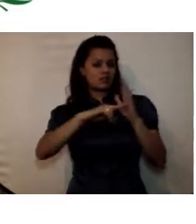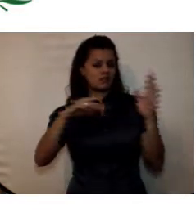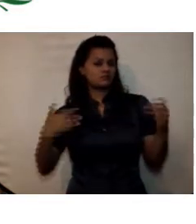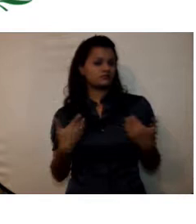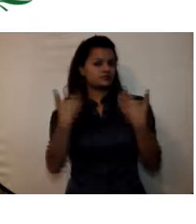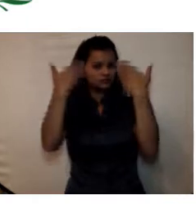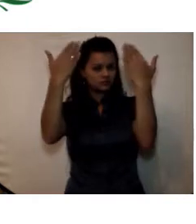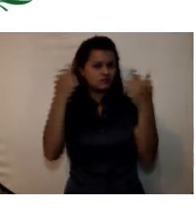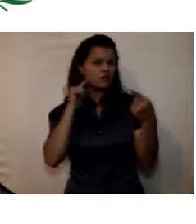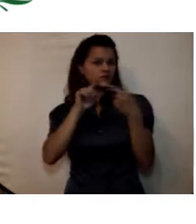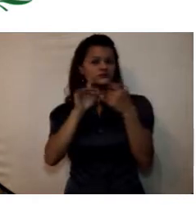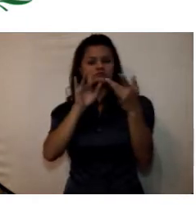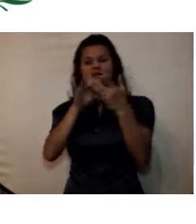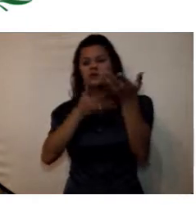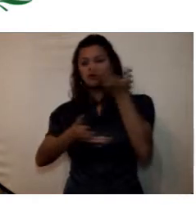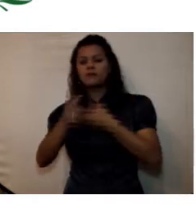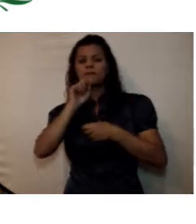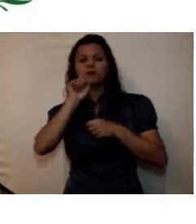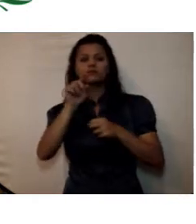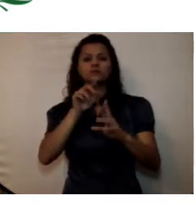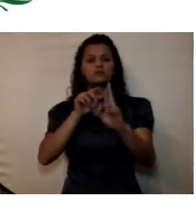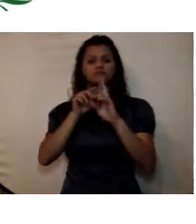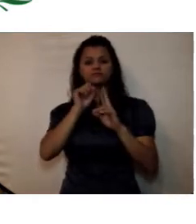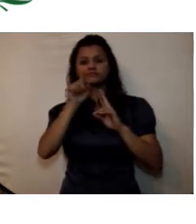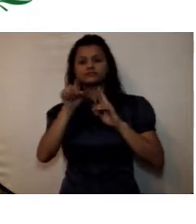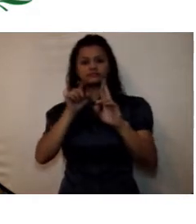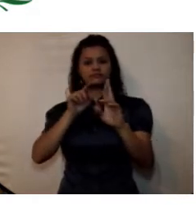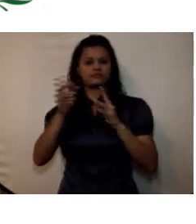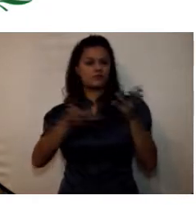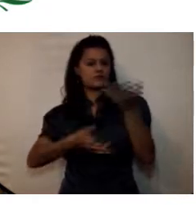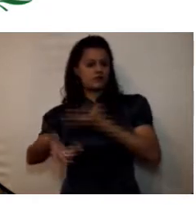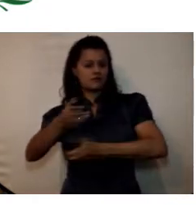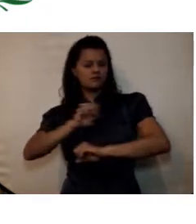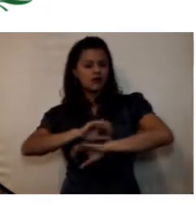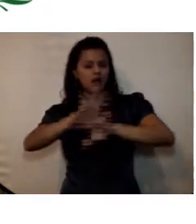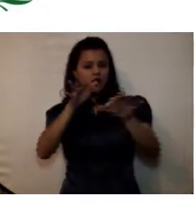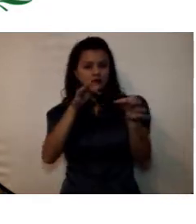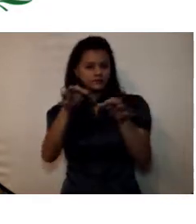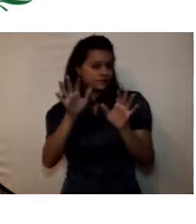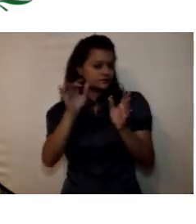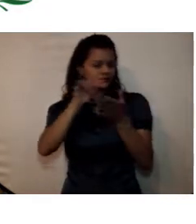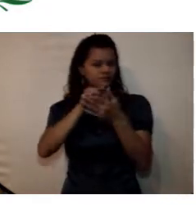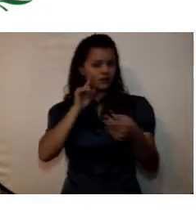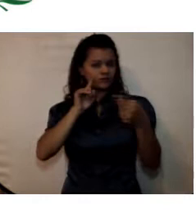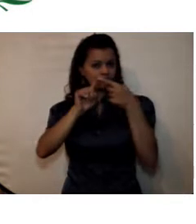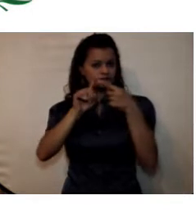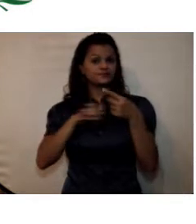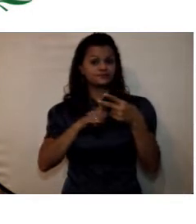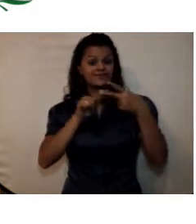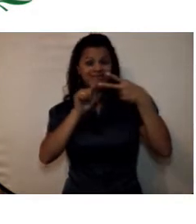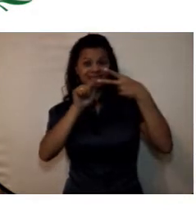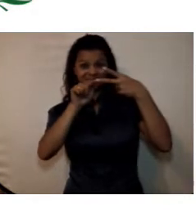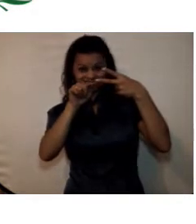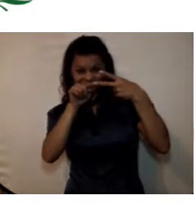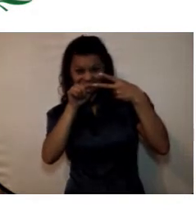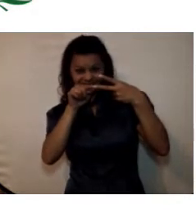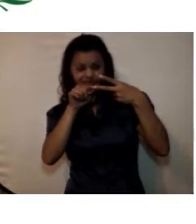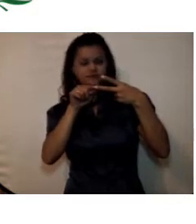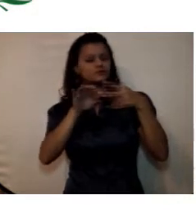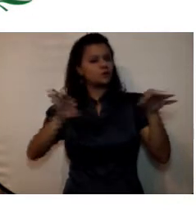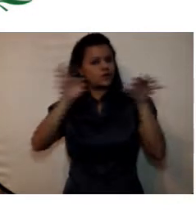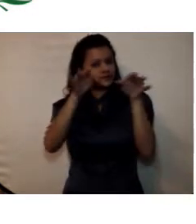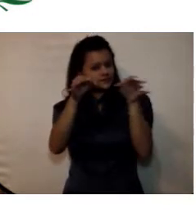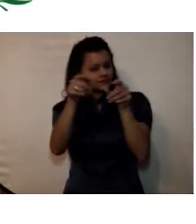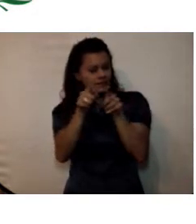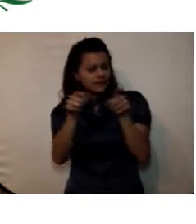mutuas de la relación. Frente a este componente es esencial hacer una aclaración. El ejercicio de la